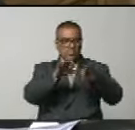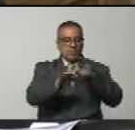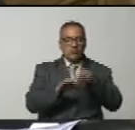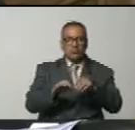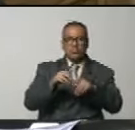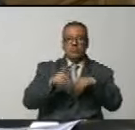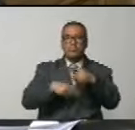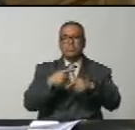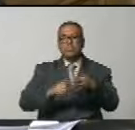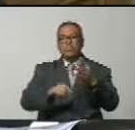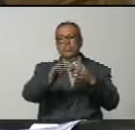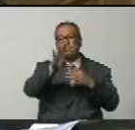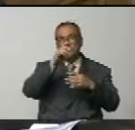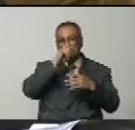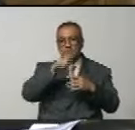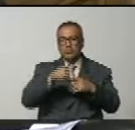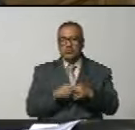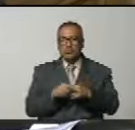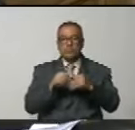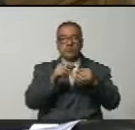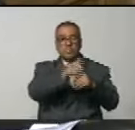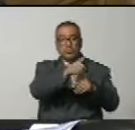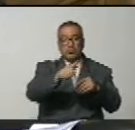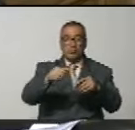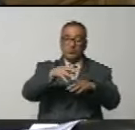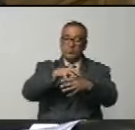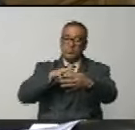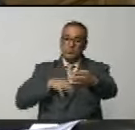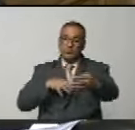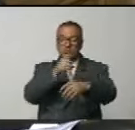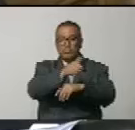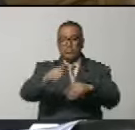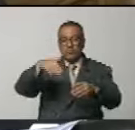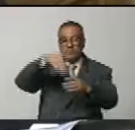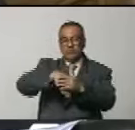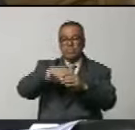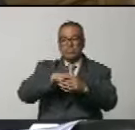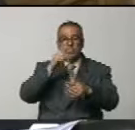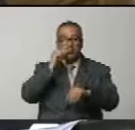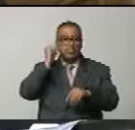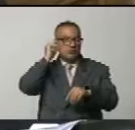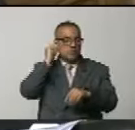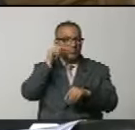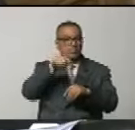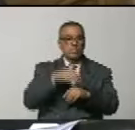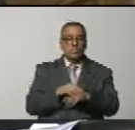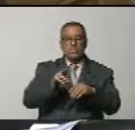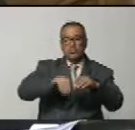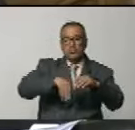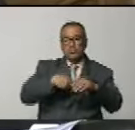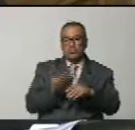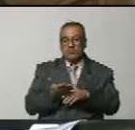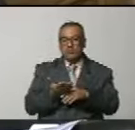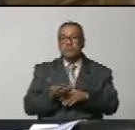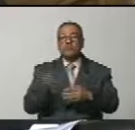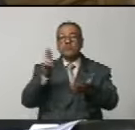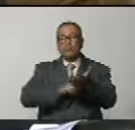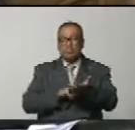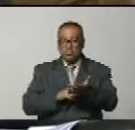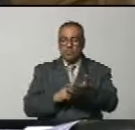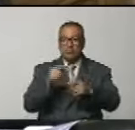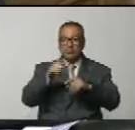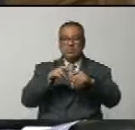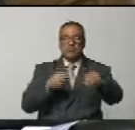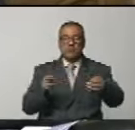por un periodo de cuatro años por mayoría de las personas que voten la gobernadora o gobernador podrán ser elegidas